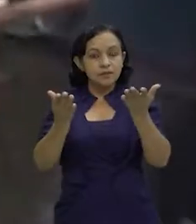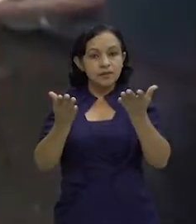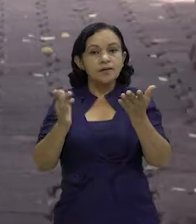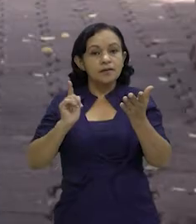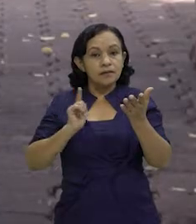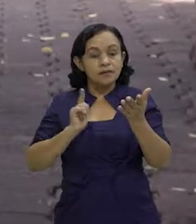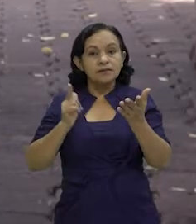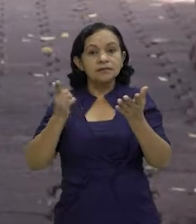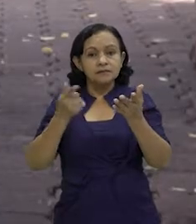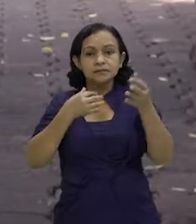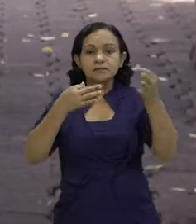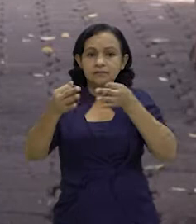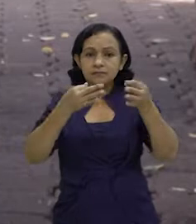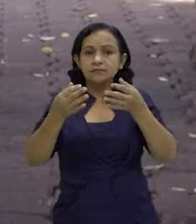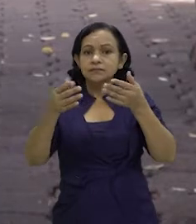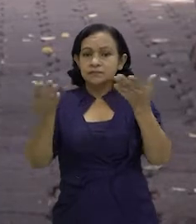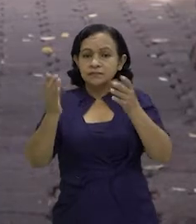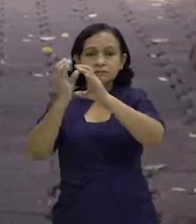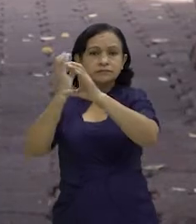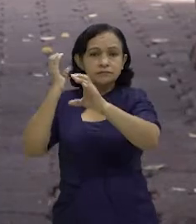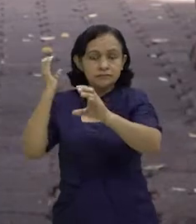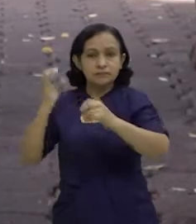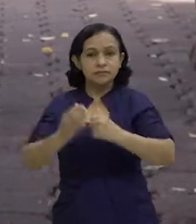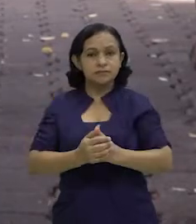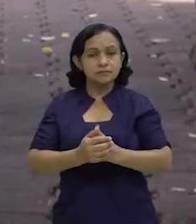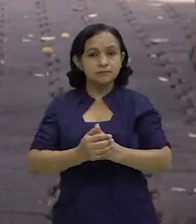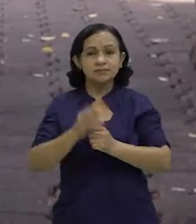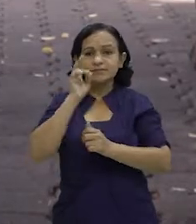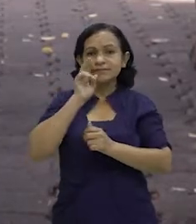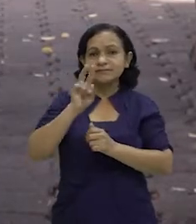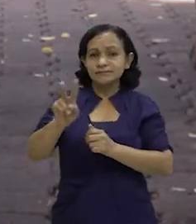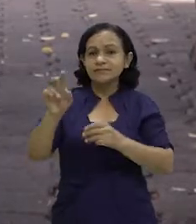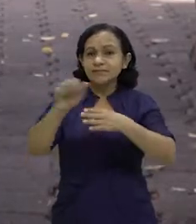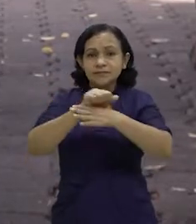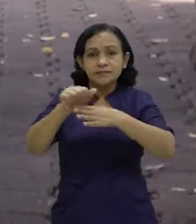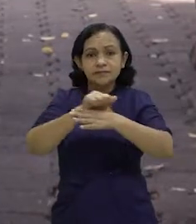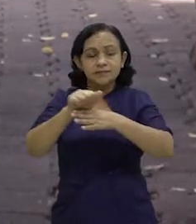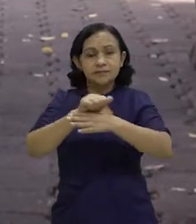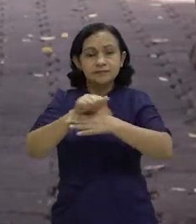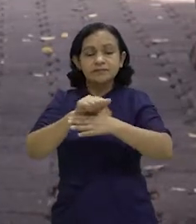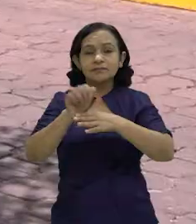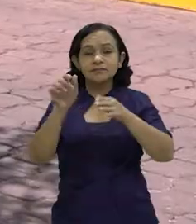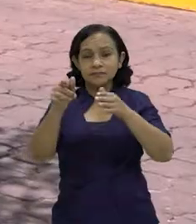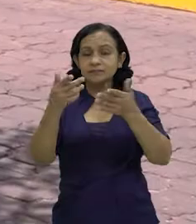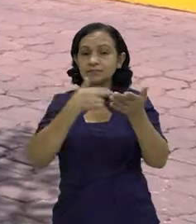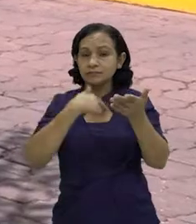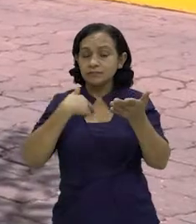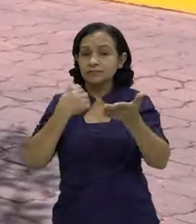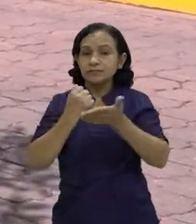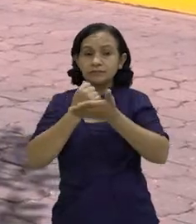cómo tenemos alguna conciencia sobre eso, y lo hemos visto en la práctica, que eso es lo que